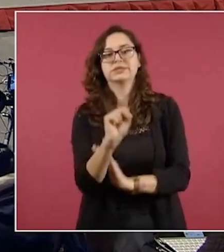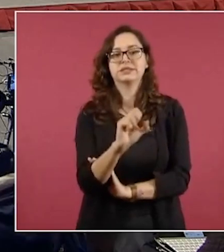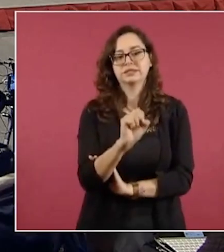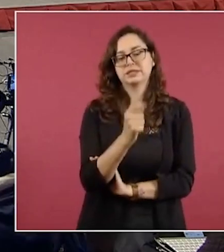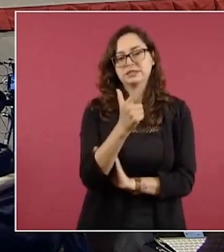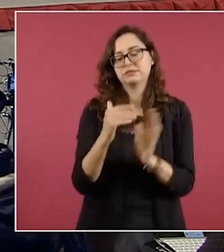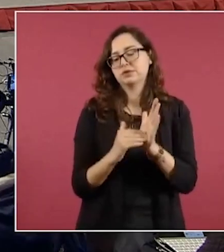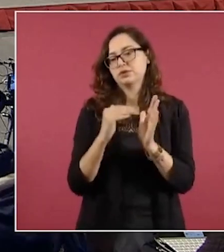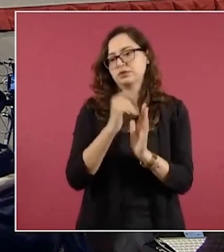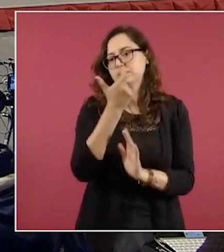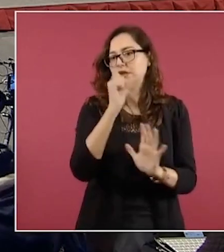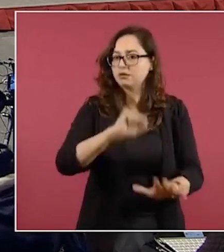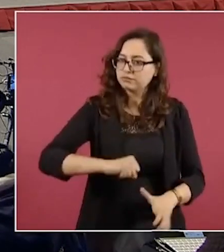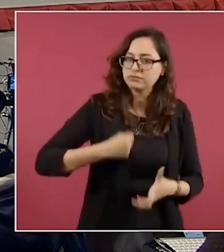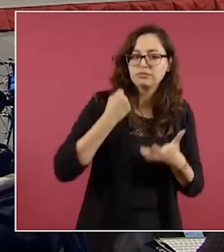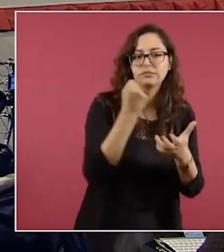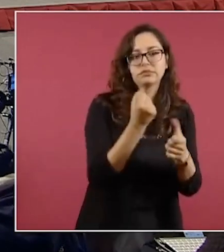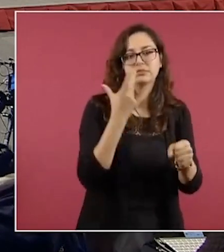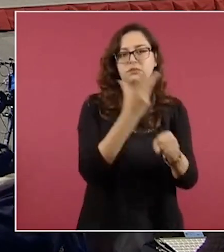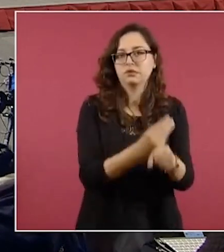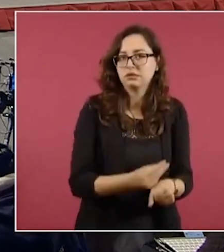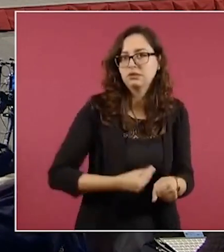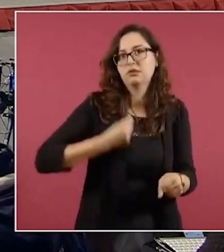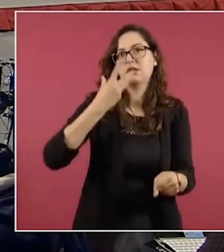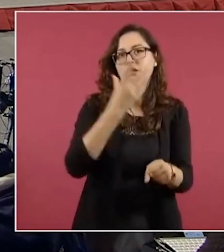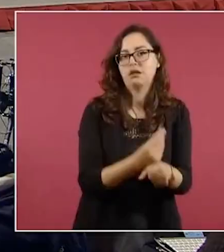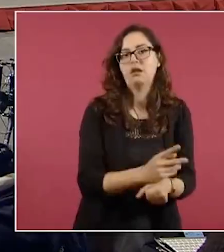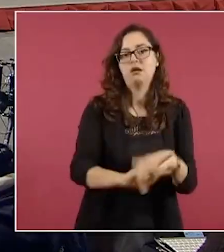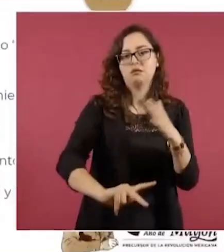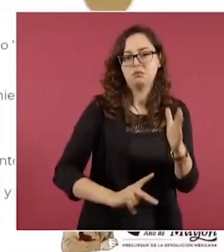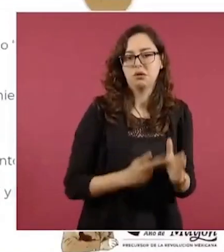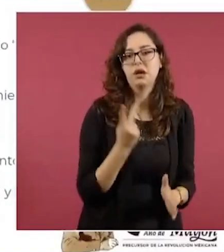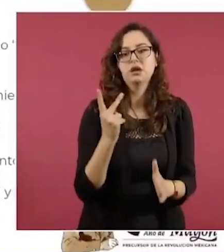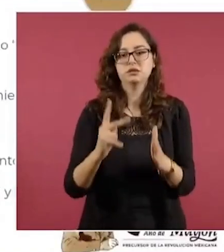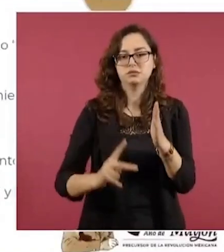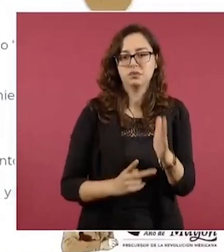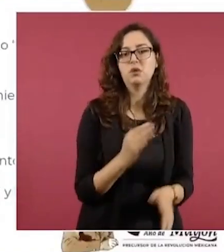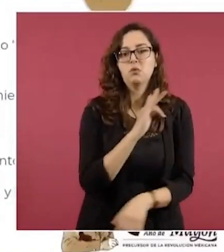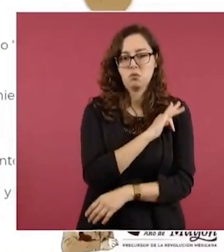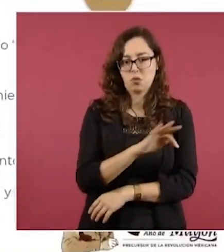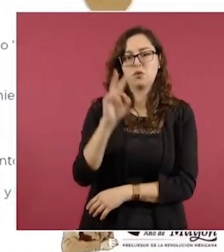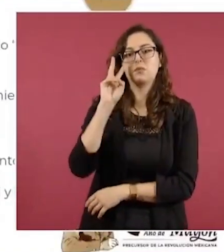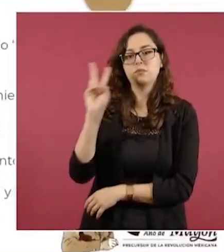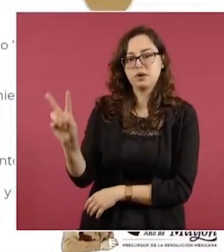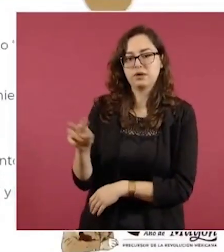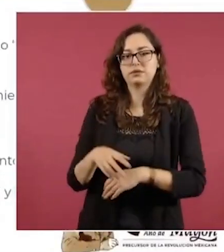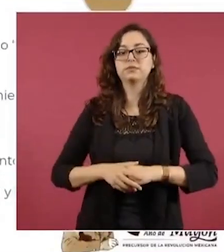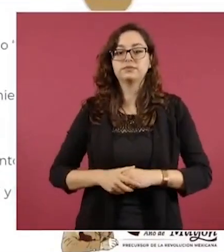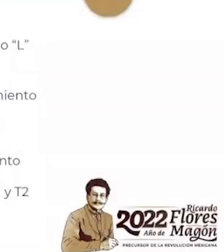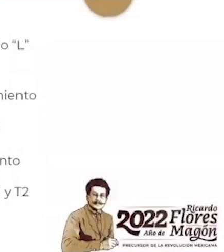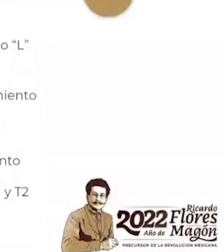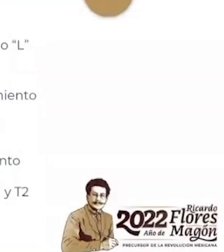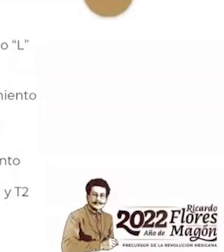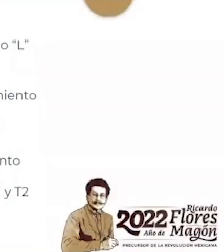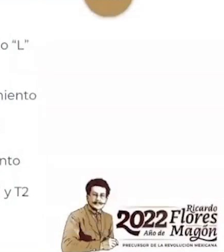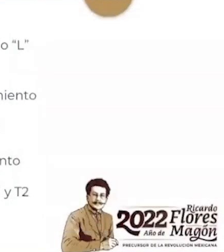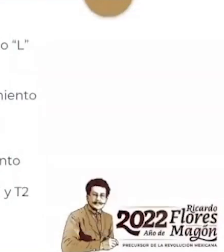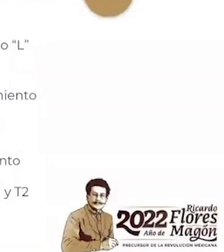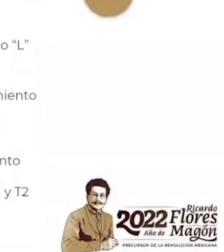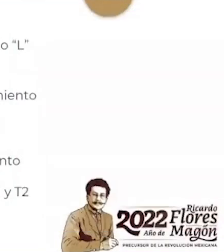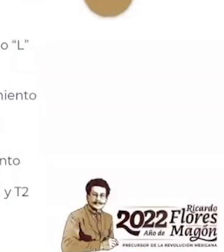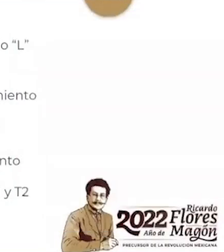Si ustedes pueden ver, desde el inicio, desde su inauguración a la fecha, ha tenido que tener diversas